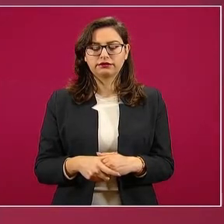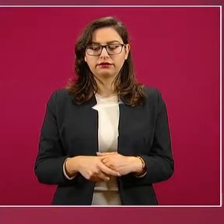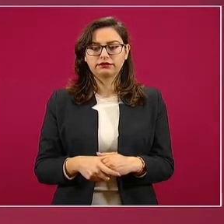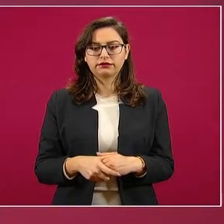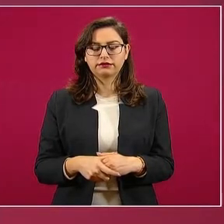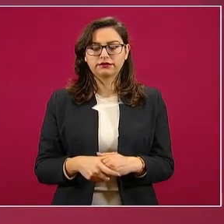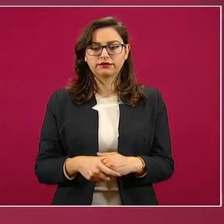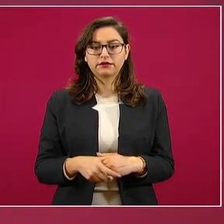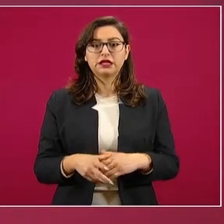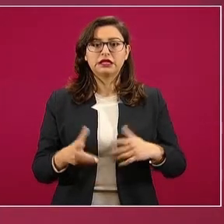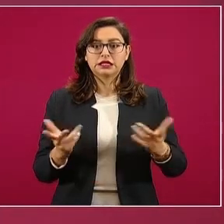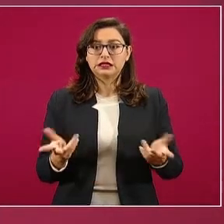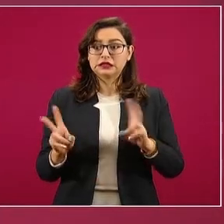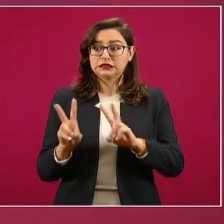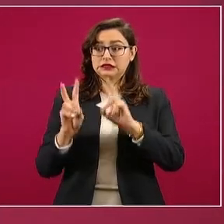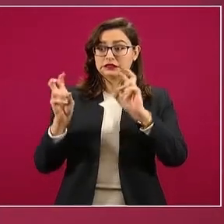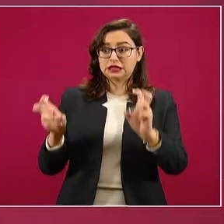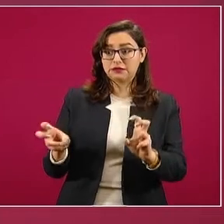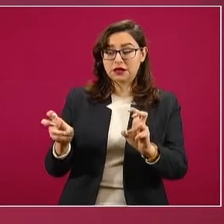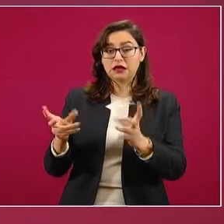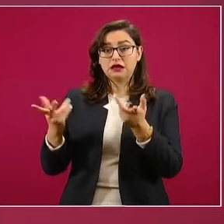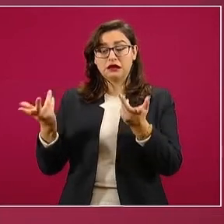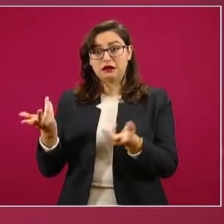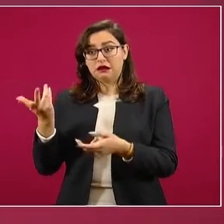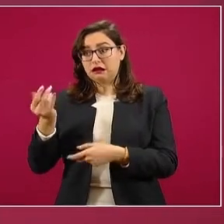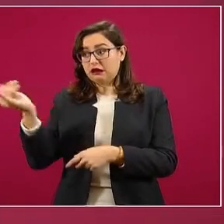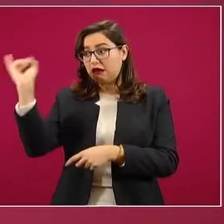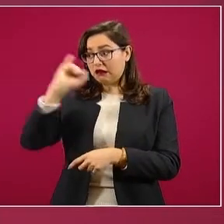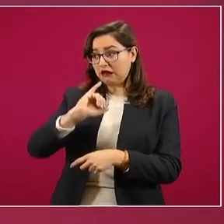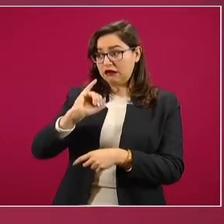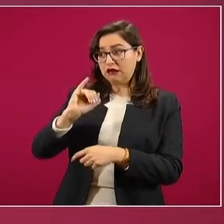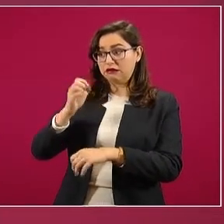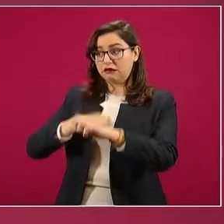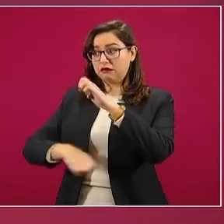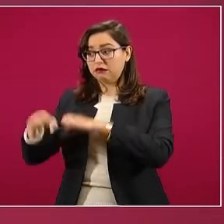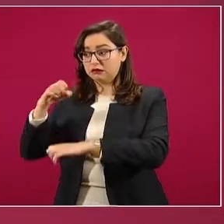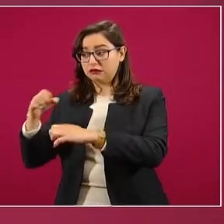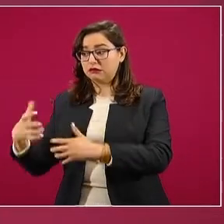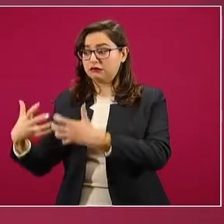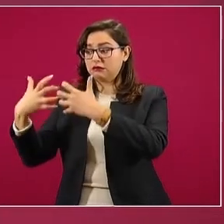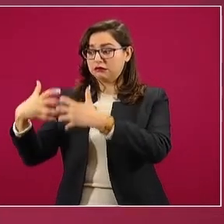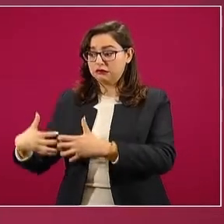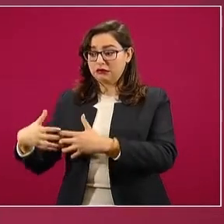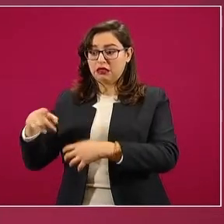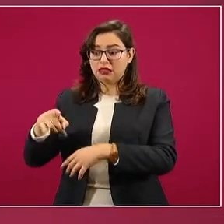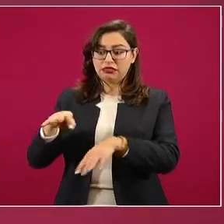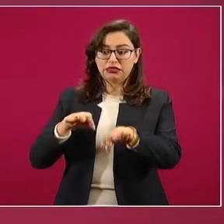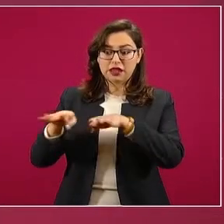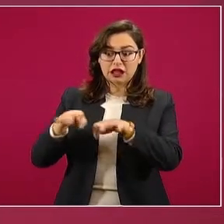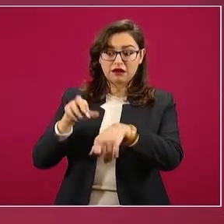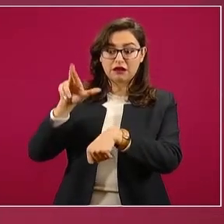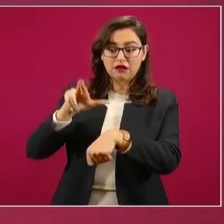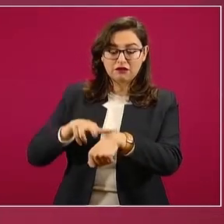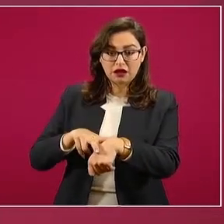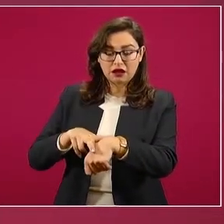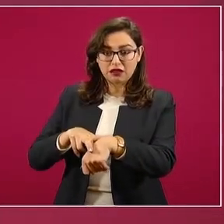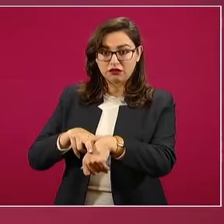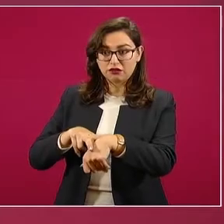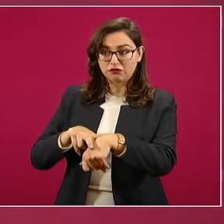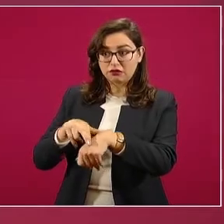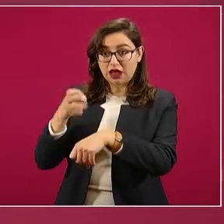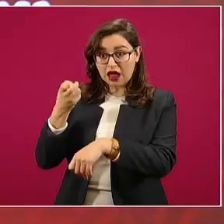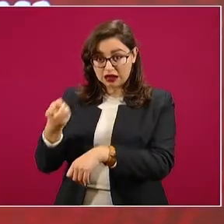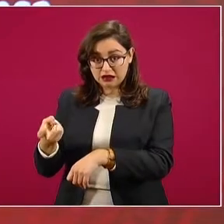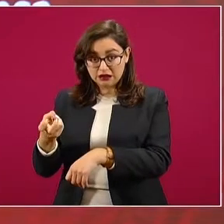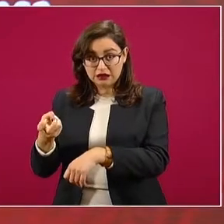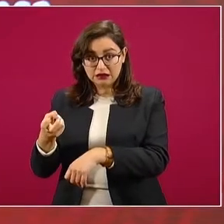trabajadores, empresas y trabajadores, ahí no permitirlo,